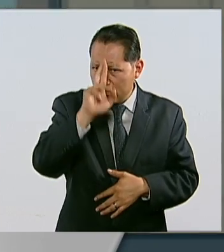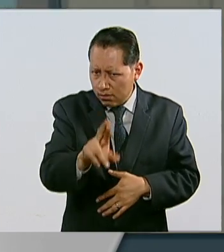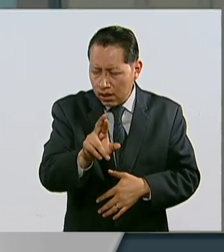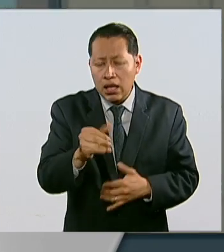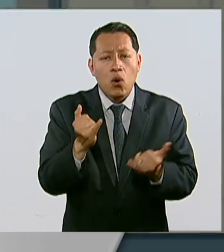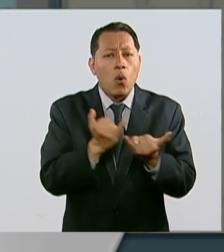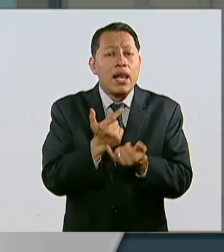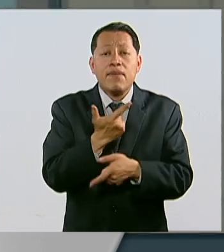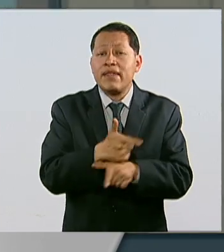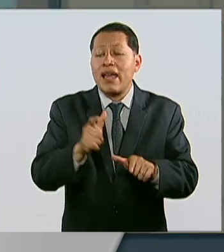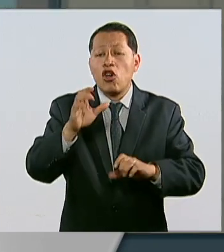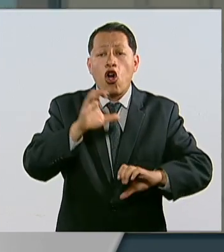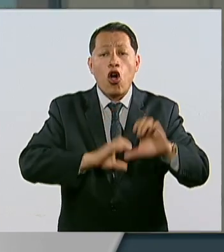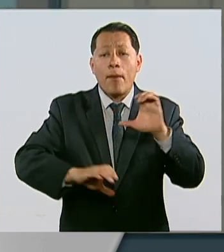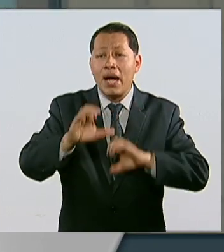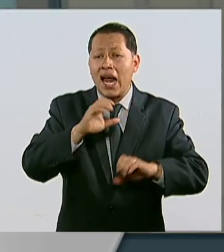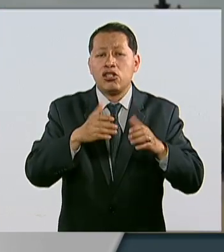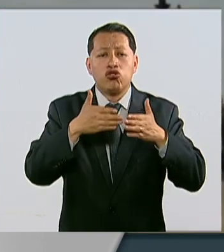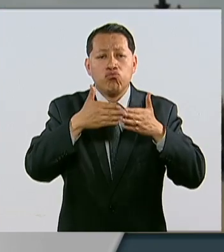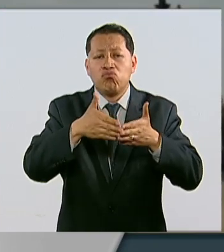de comercio y navegación internacionales.